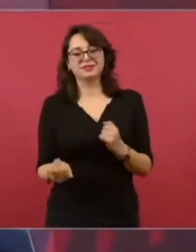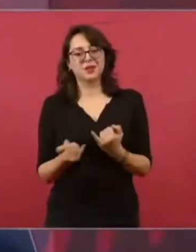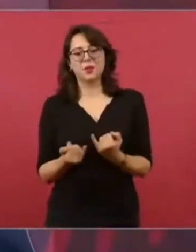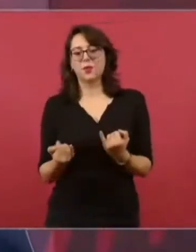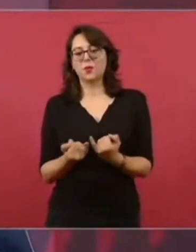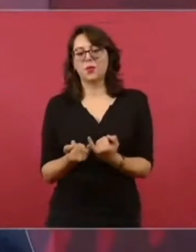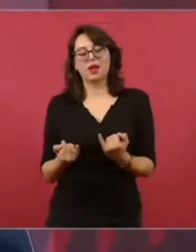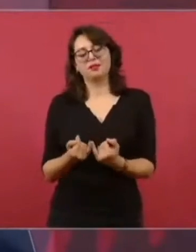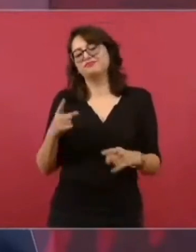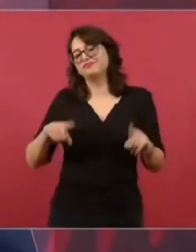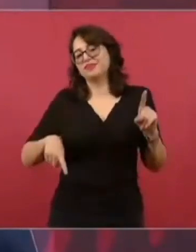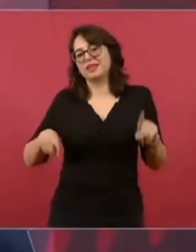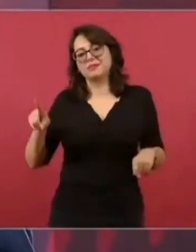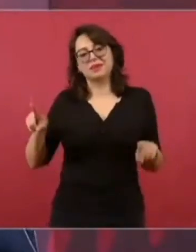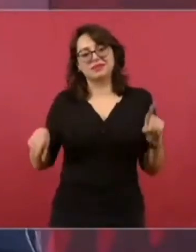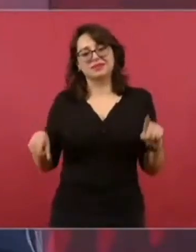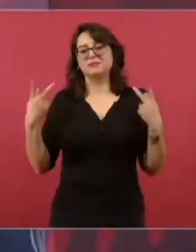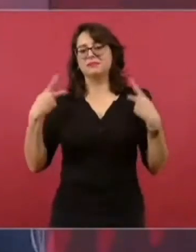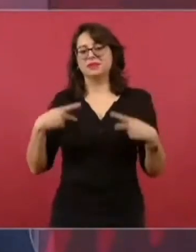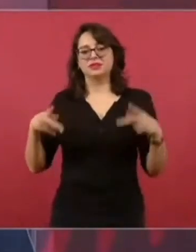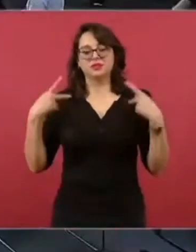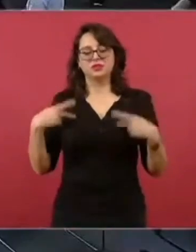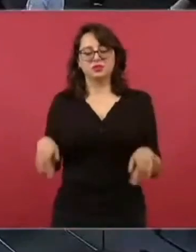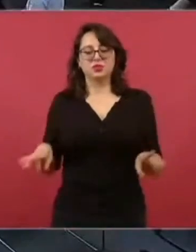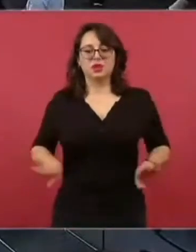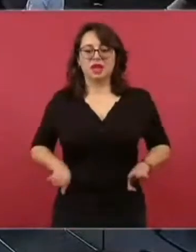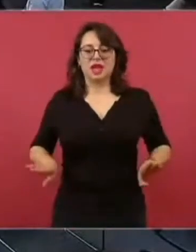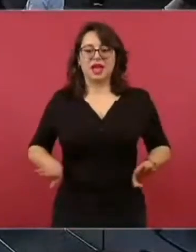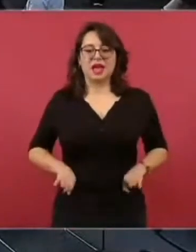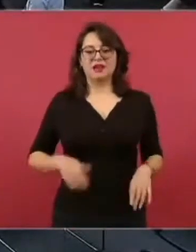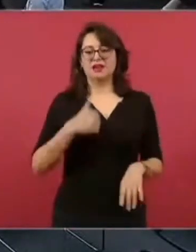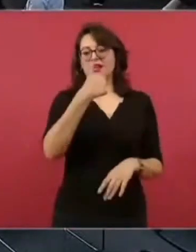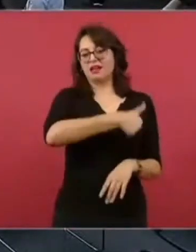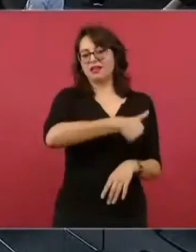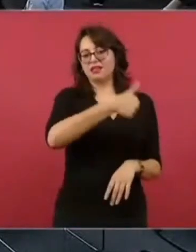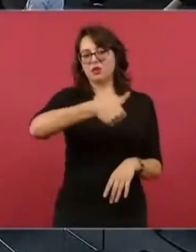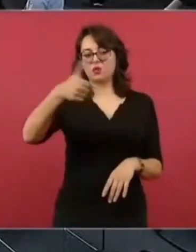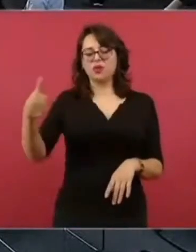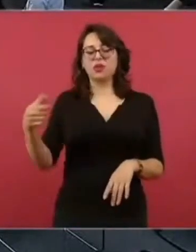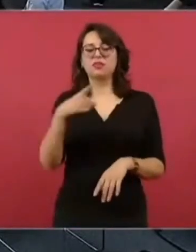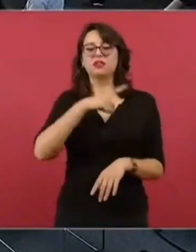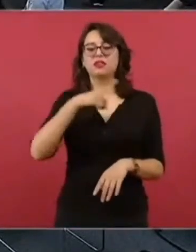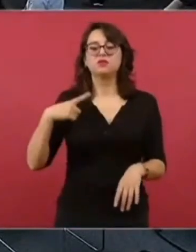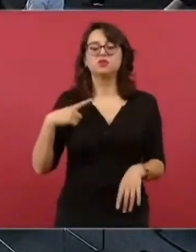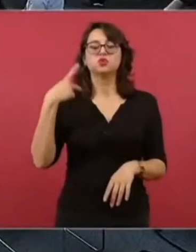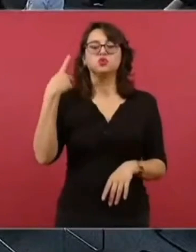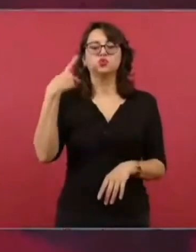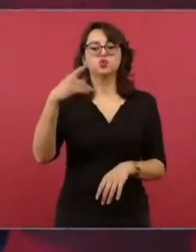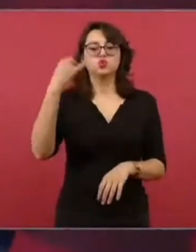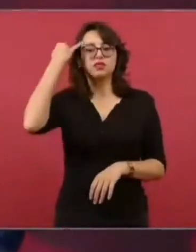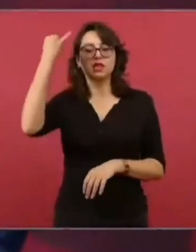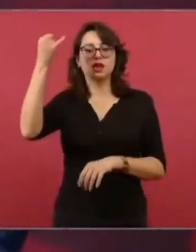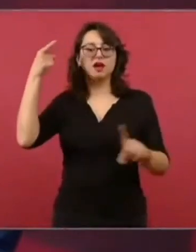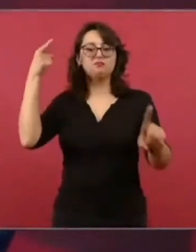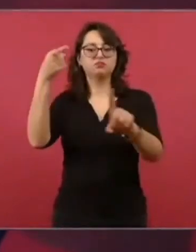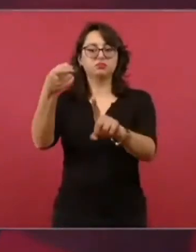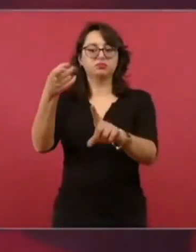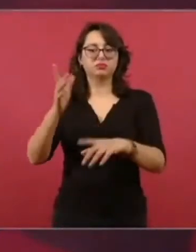Porque cada persona pues debe ser dueña de su destino.